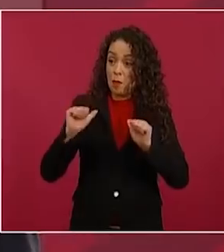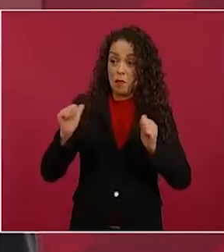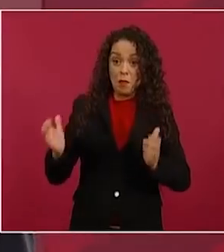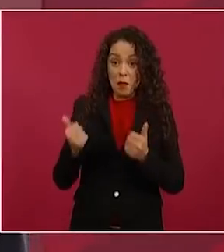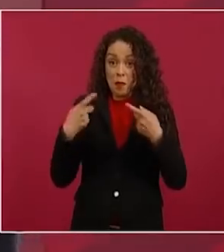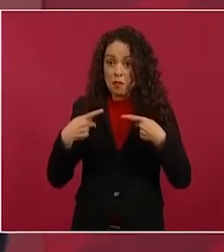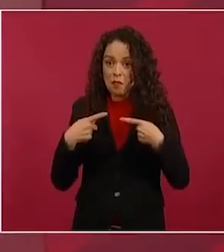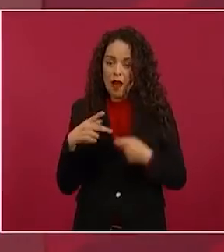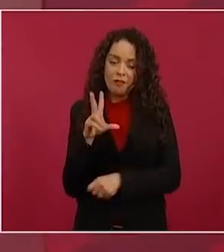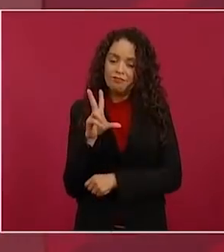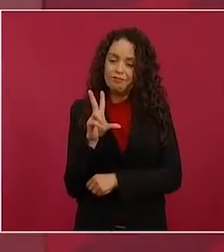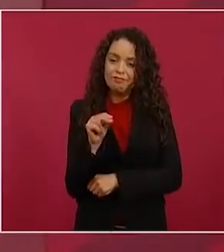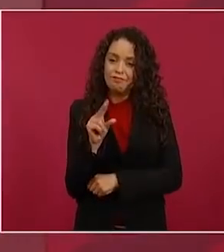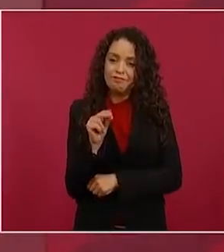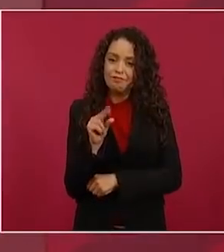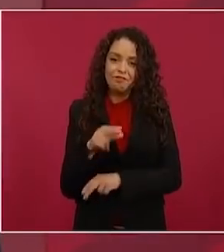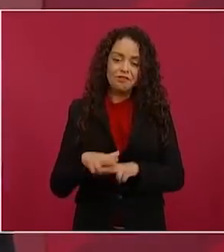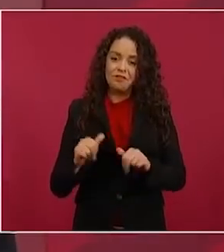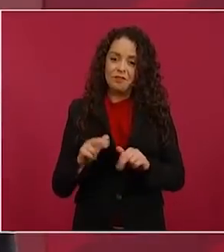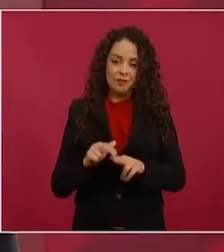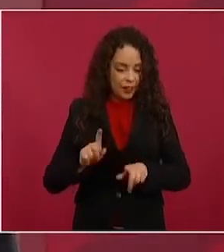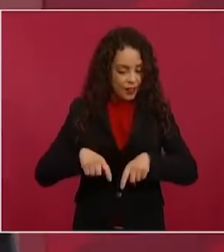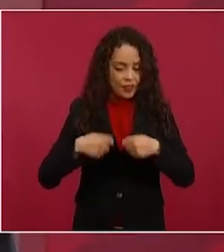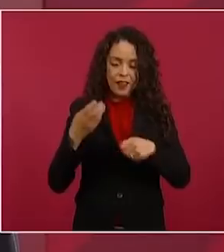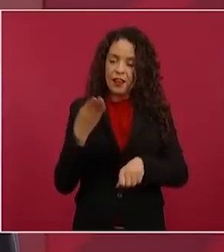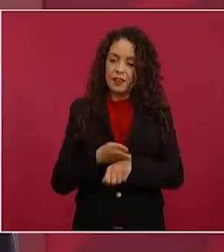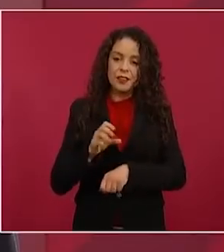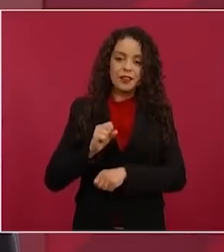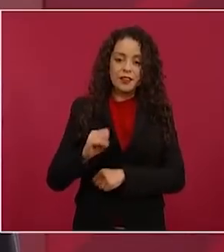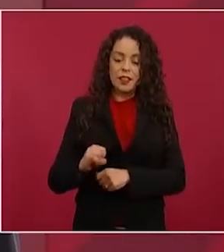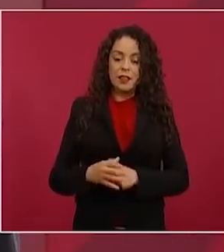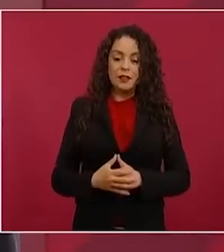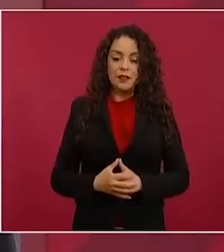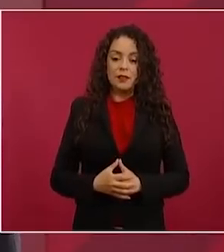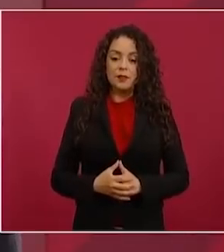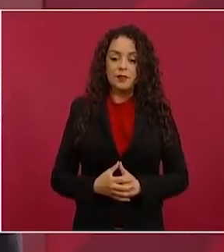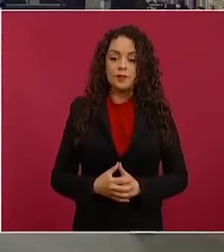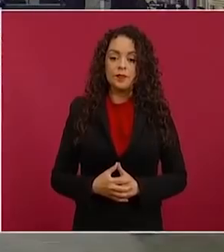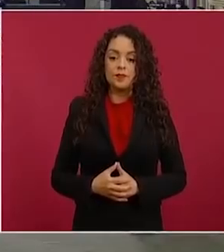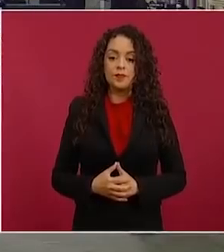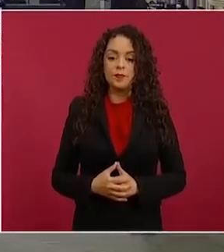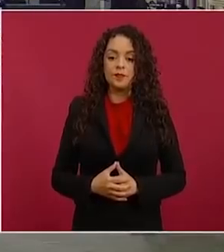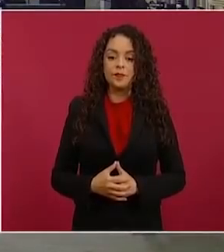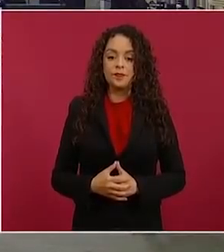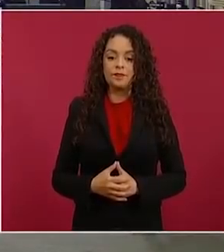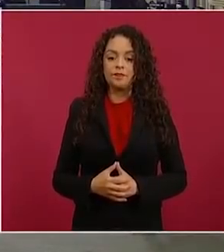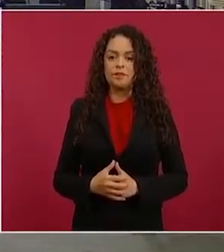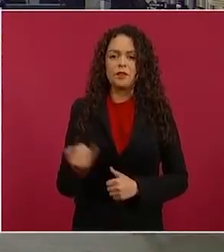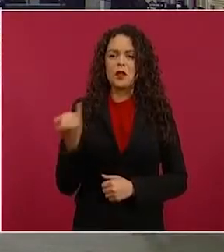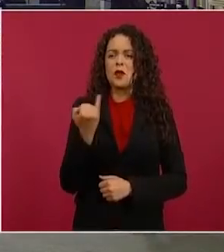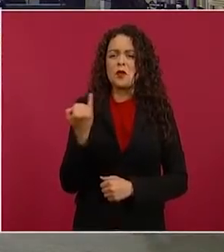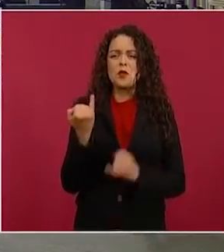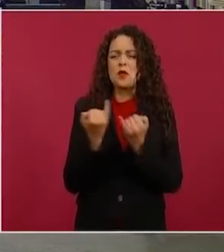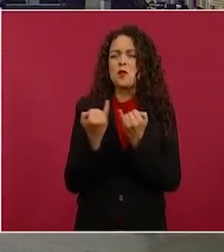Es un poco lo de José Ramón,